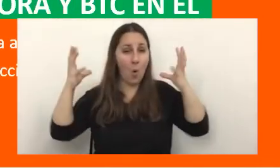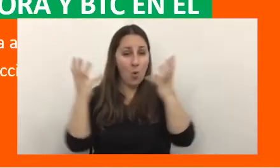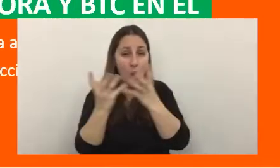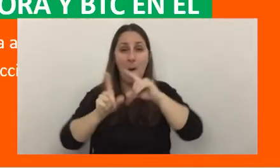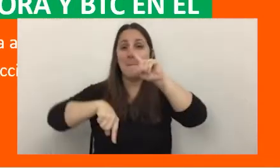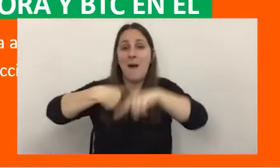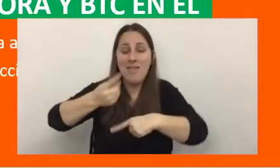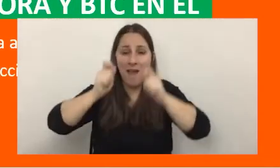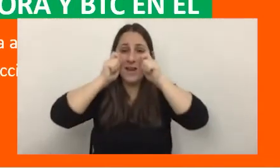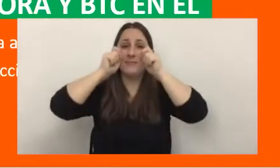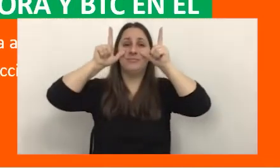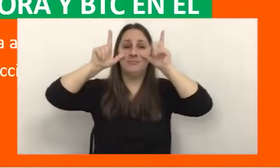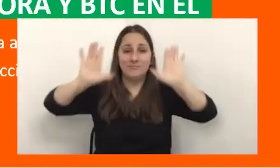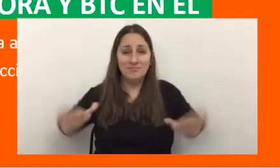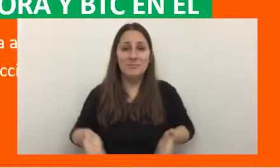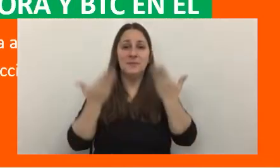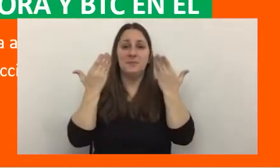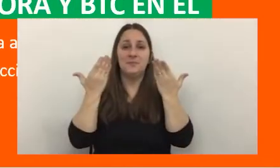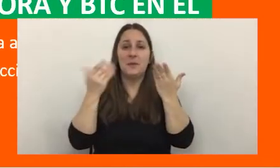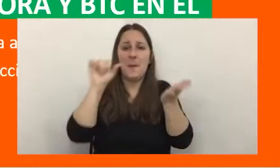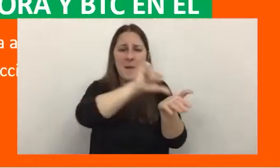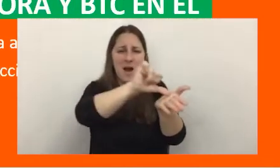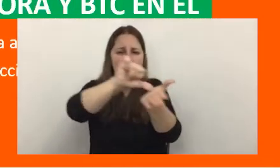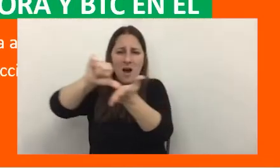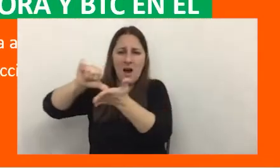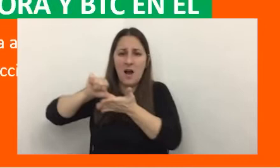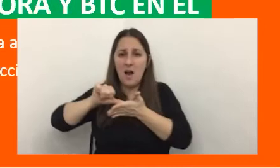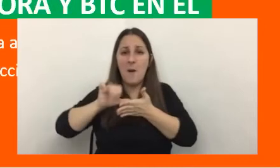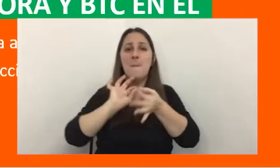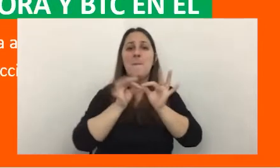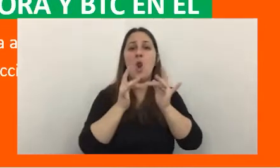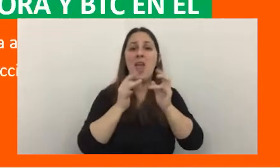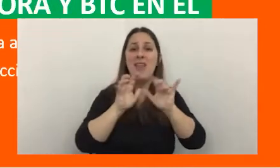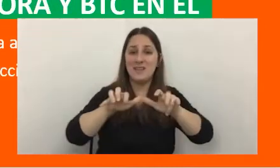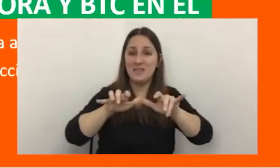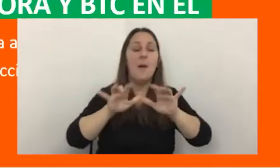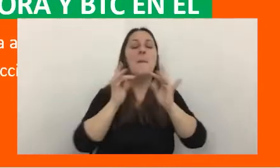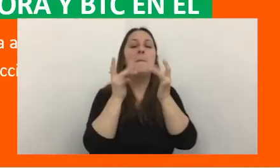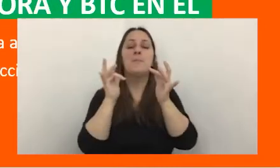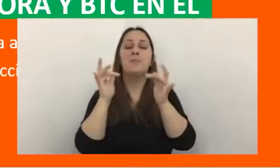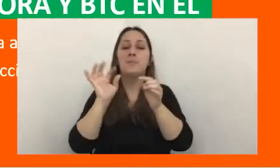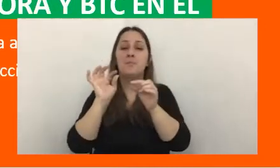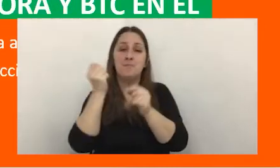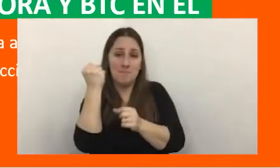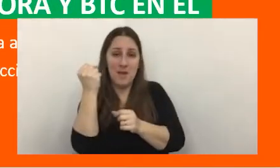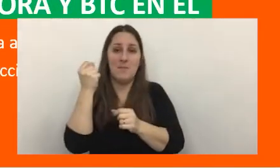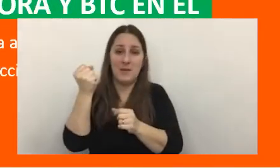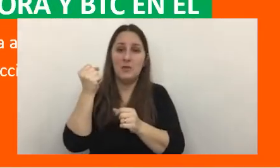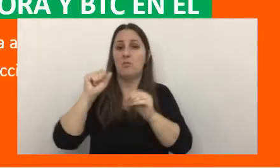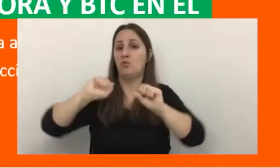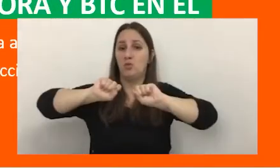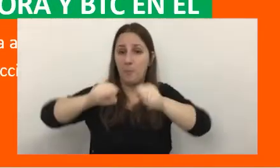nos levantamos y todos los países suspenden sus monedas tradicionales dan de baja